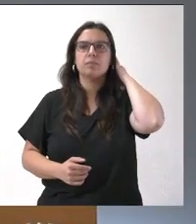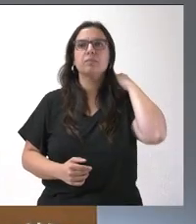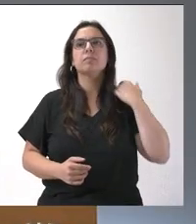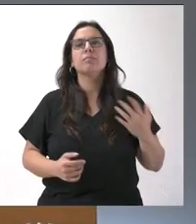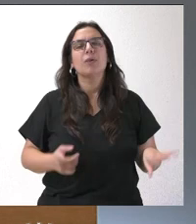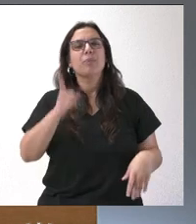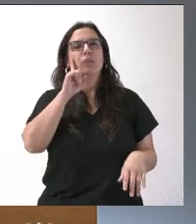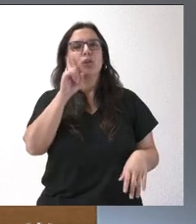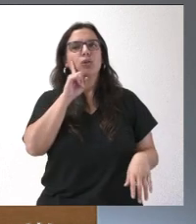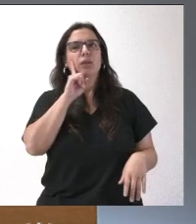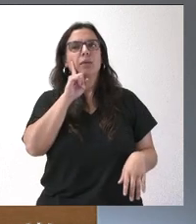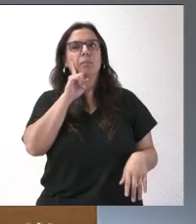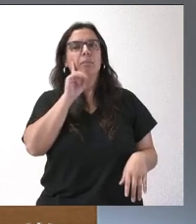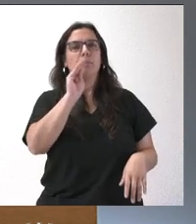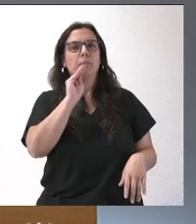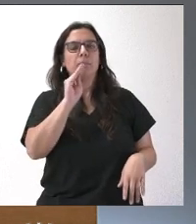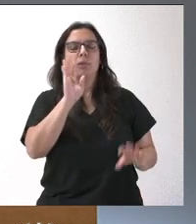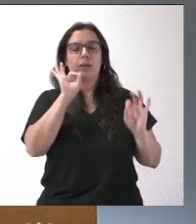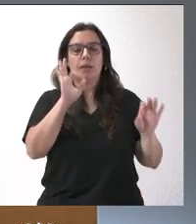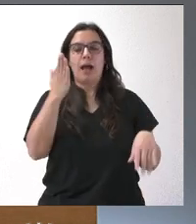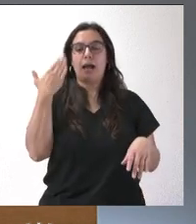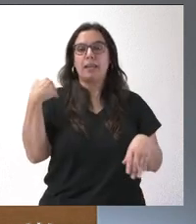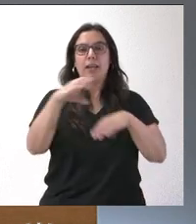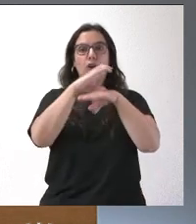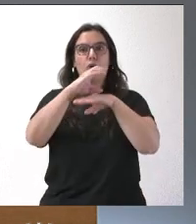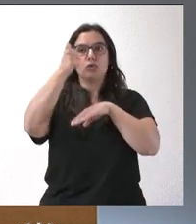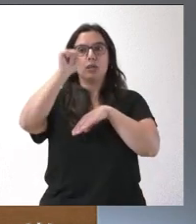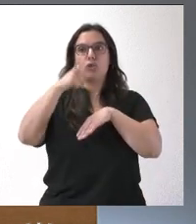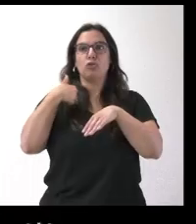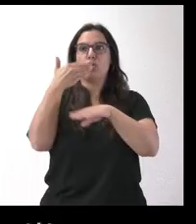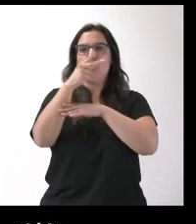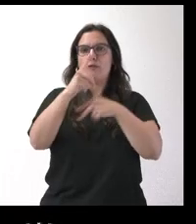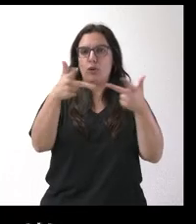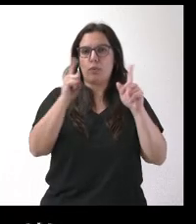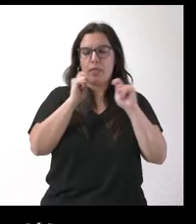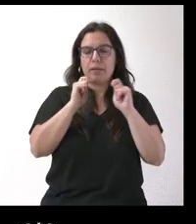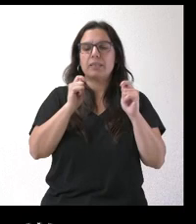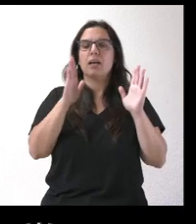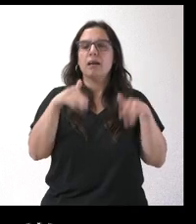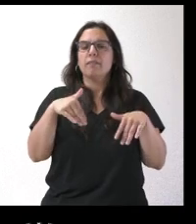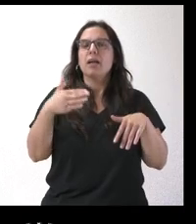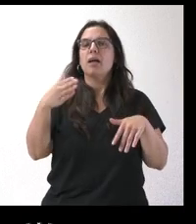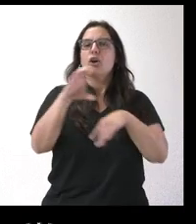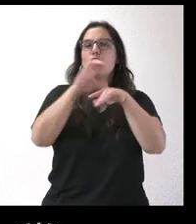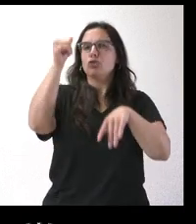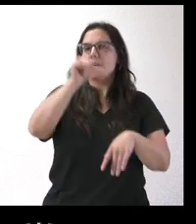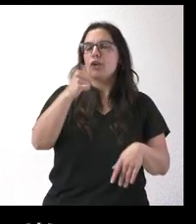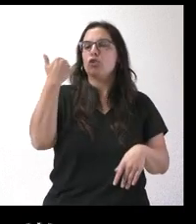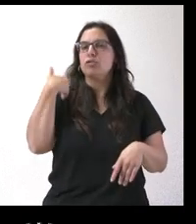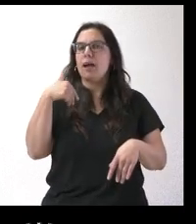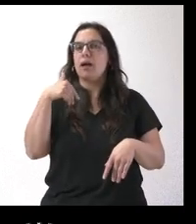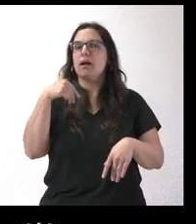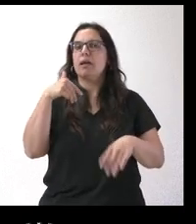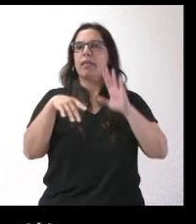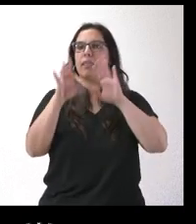No lo sé. Si ayer el consejero lo dijo, no estuve en la rueda de prensa y no lo puedo mirar. No sé si tienen ya fijado reunión